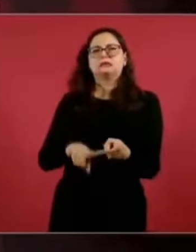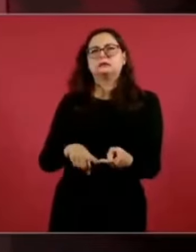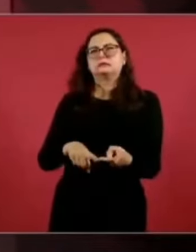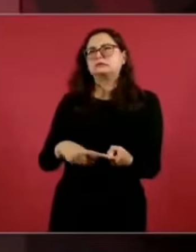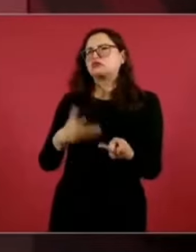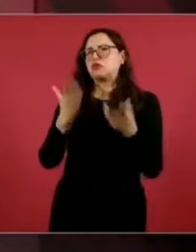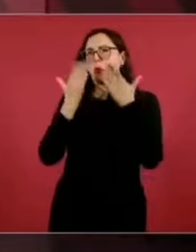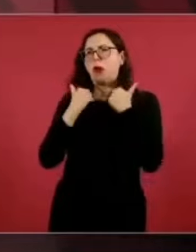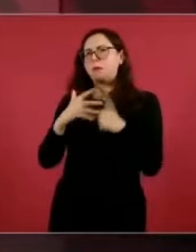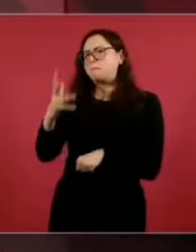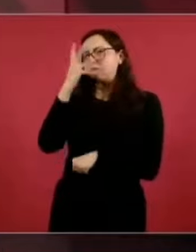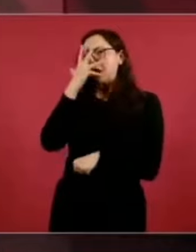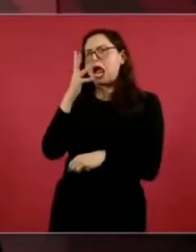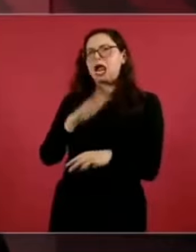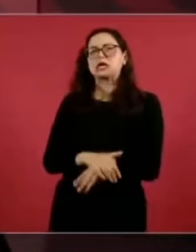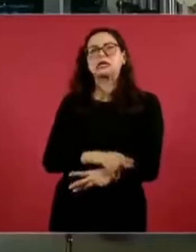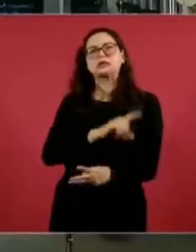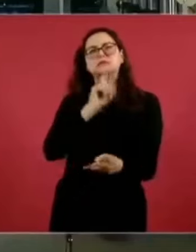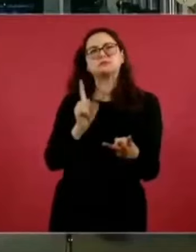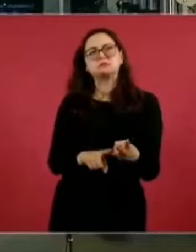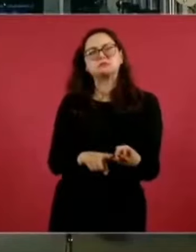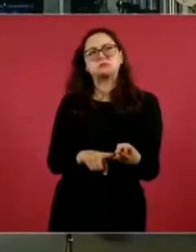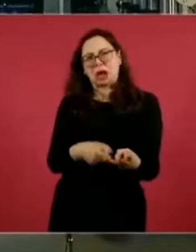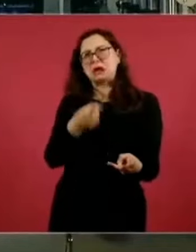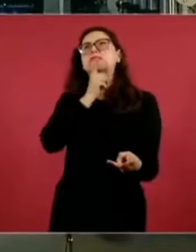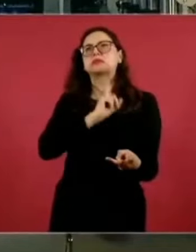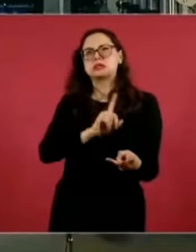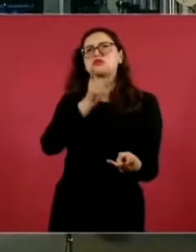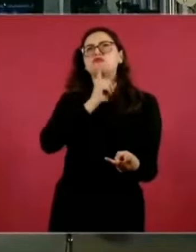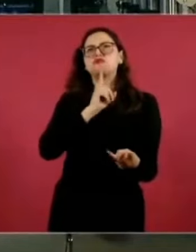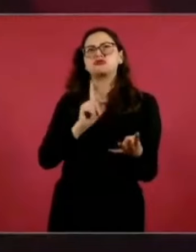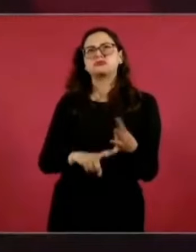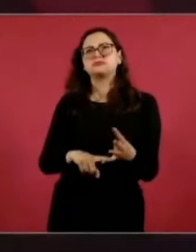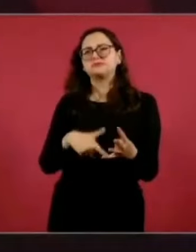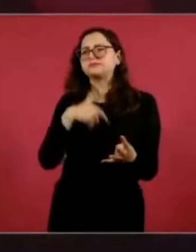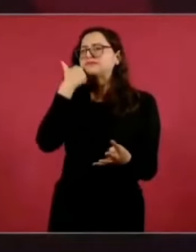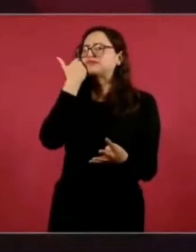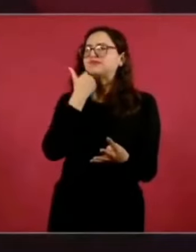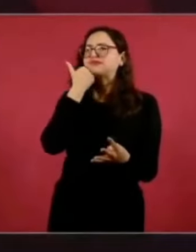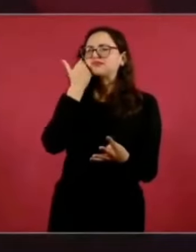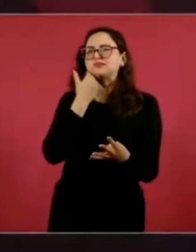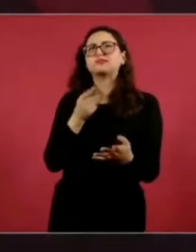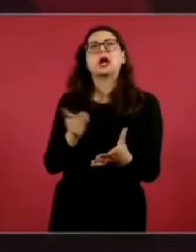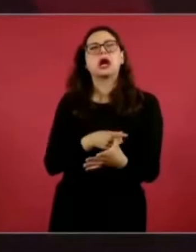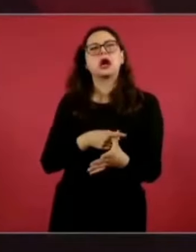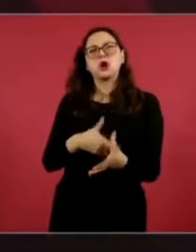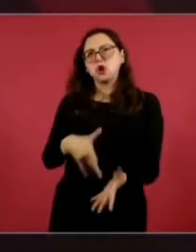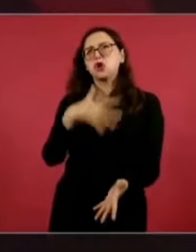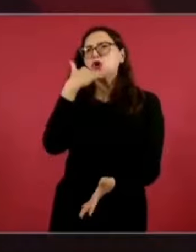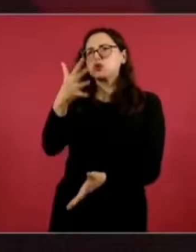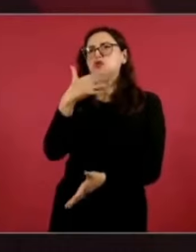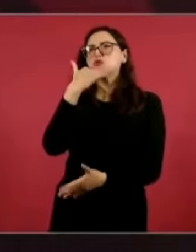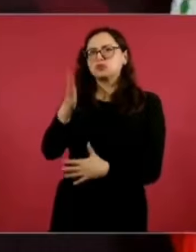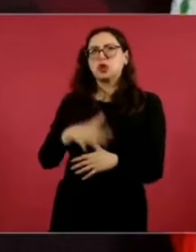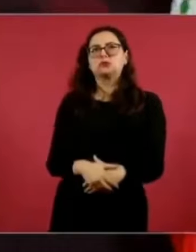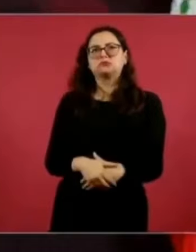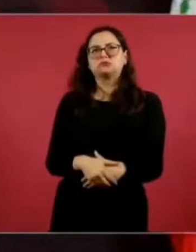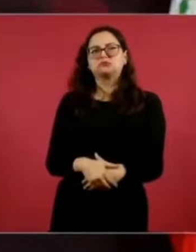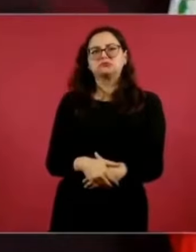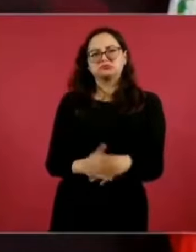mentiroso, corrupto y te vas a colar